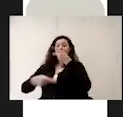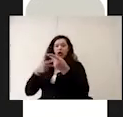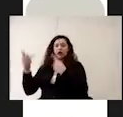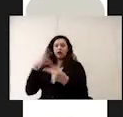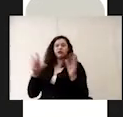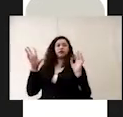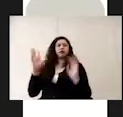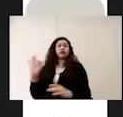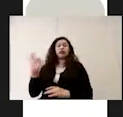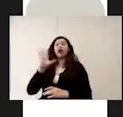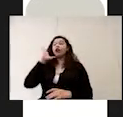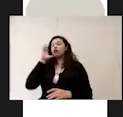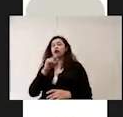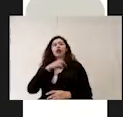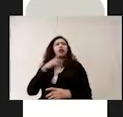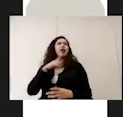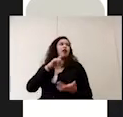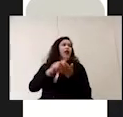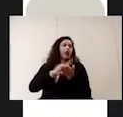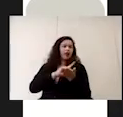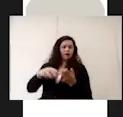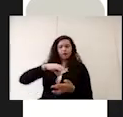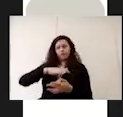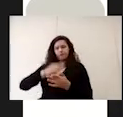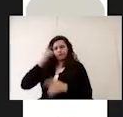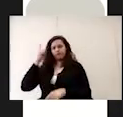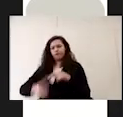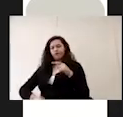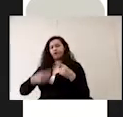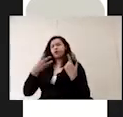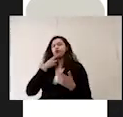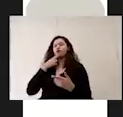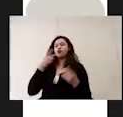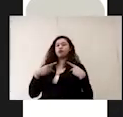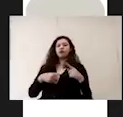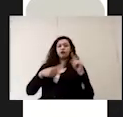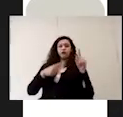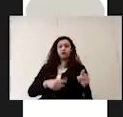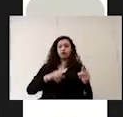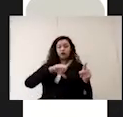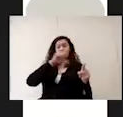se tiene que lavar y desinfectar entre el uso de persona y persona